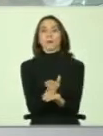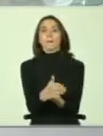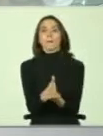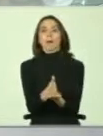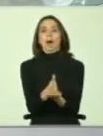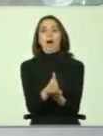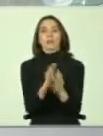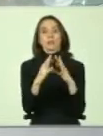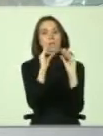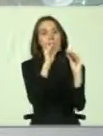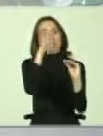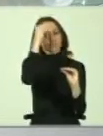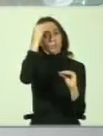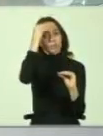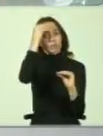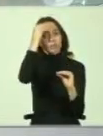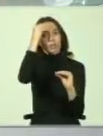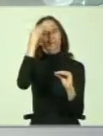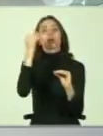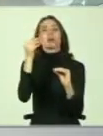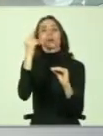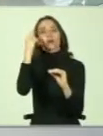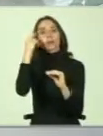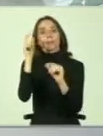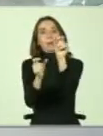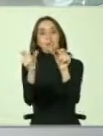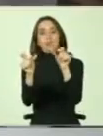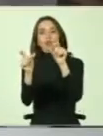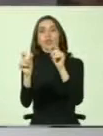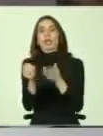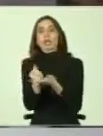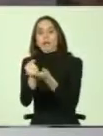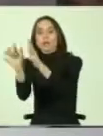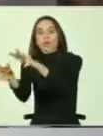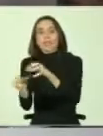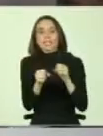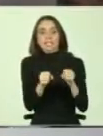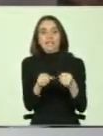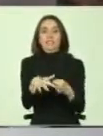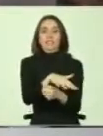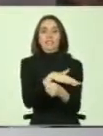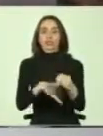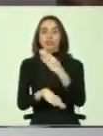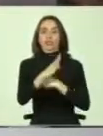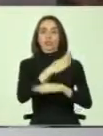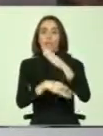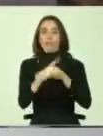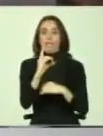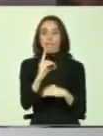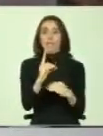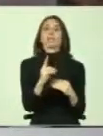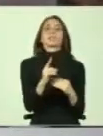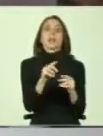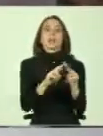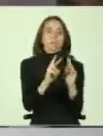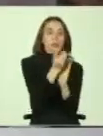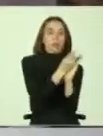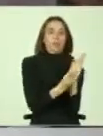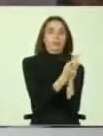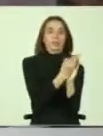de formación y habilitación a los rescatistas vinculados a situaciones de discapacidad. Estamos diseñándolo